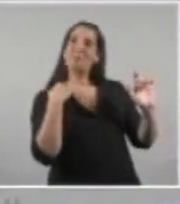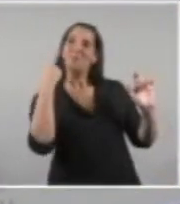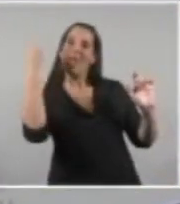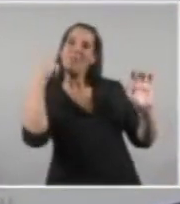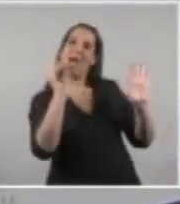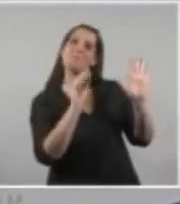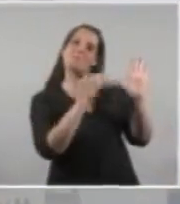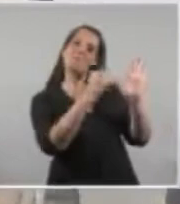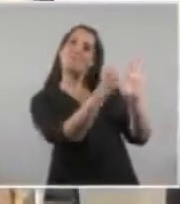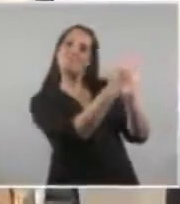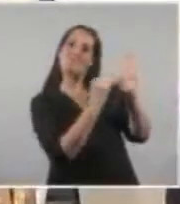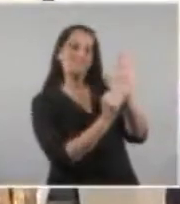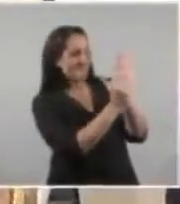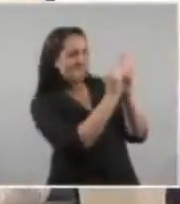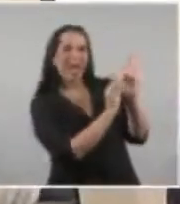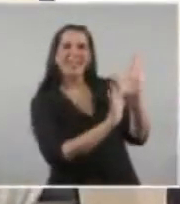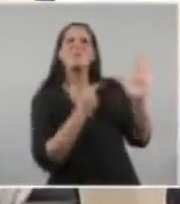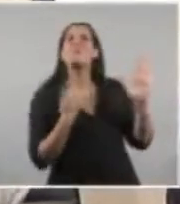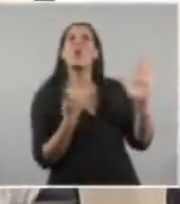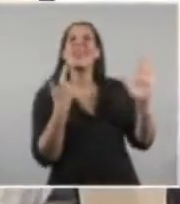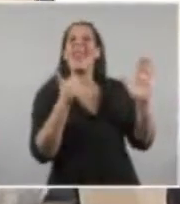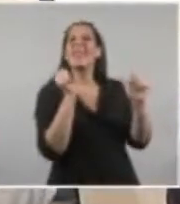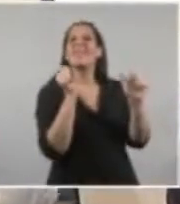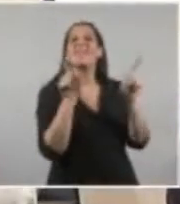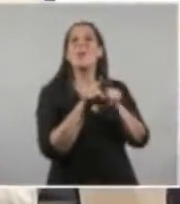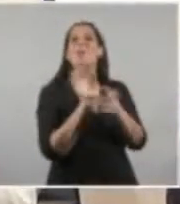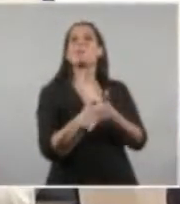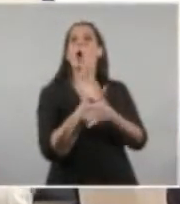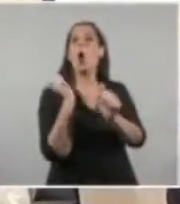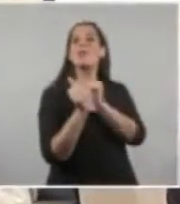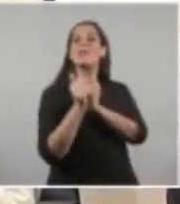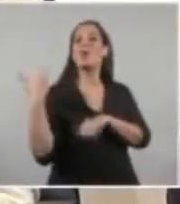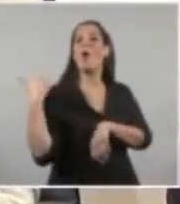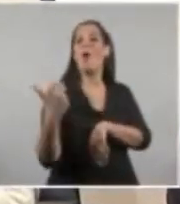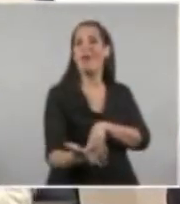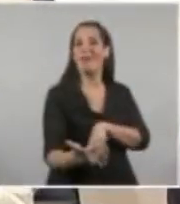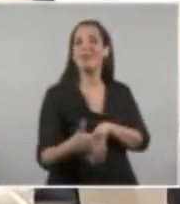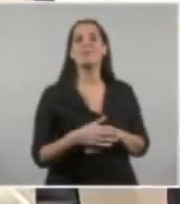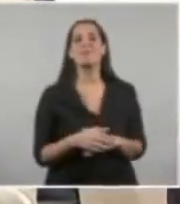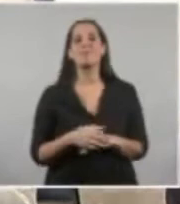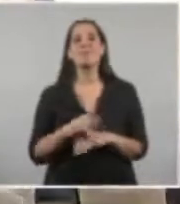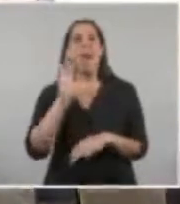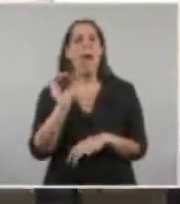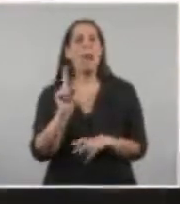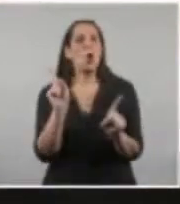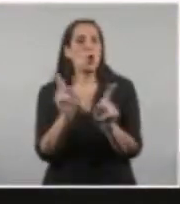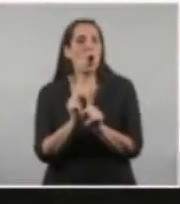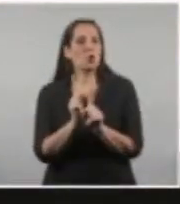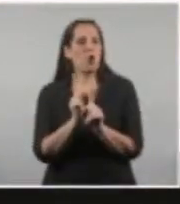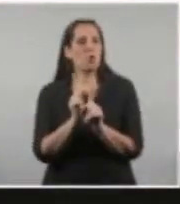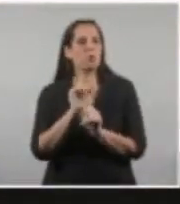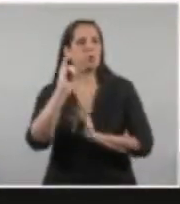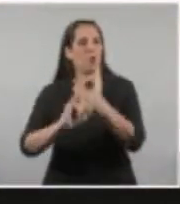es la historia, y además quiero referirme muy brevemente, chiquitito, a este último acto que tuvo lugar